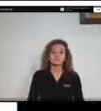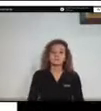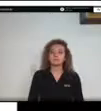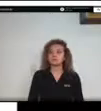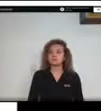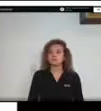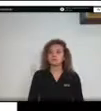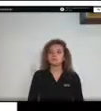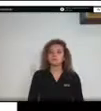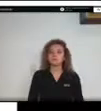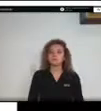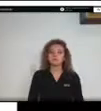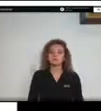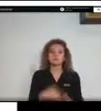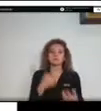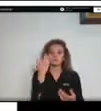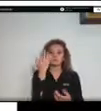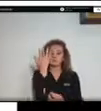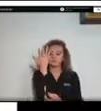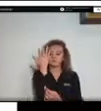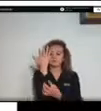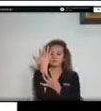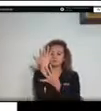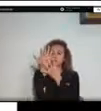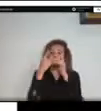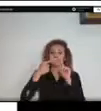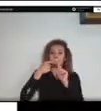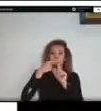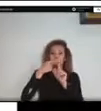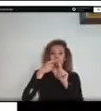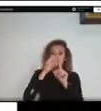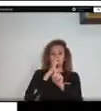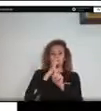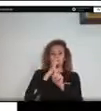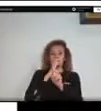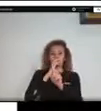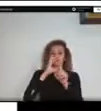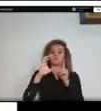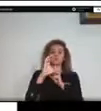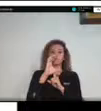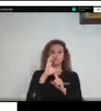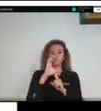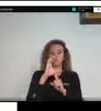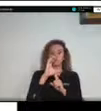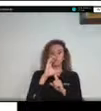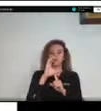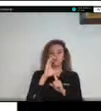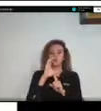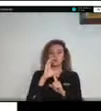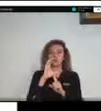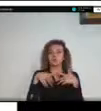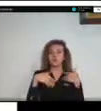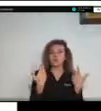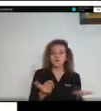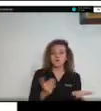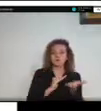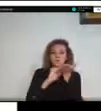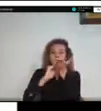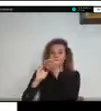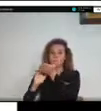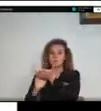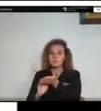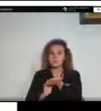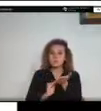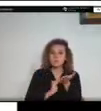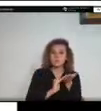primero temas culturales tenemos una cultura muy arrasgada de cual viene de la colonización